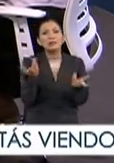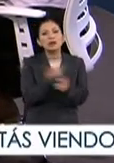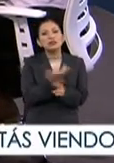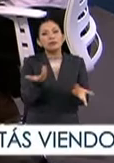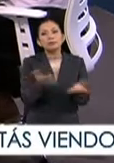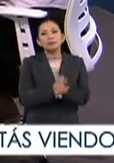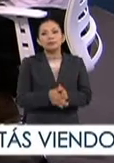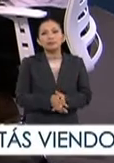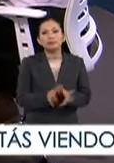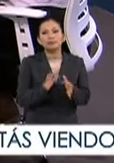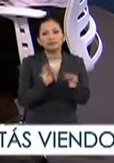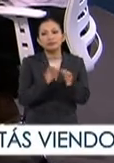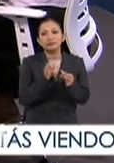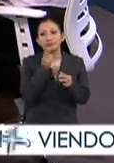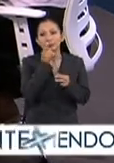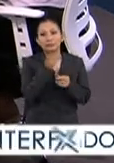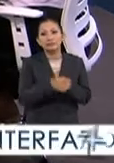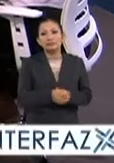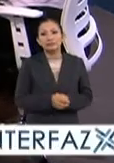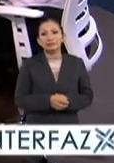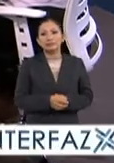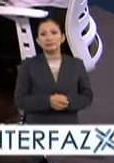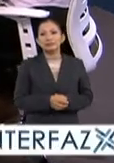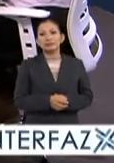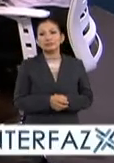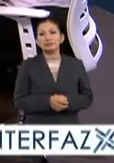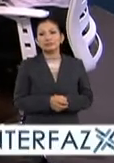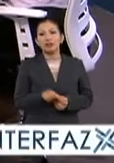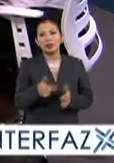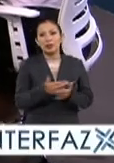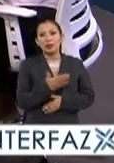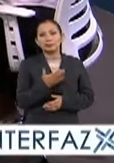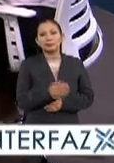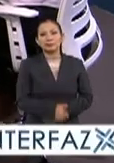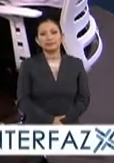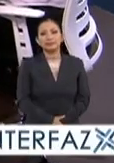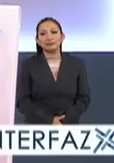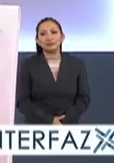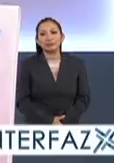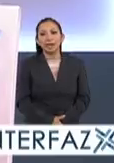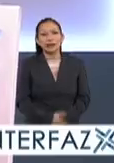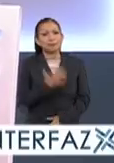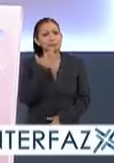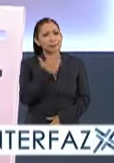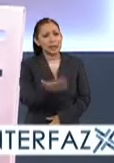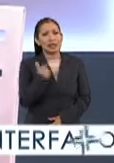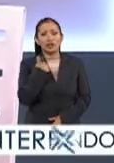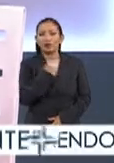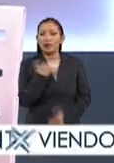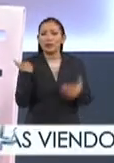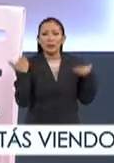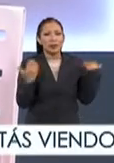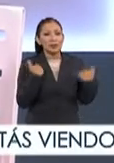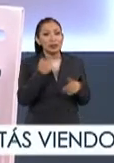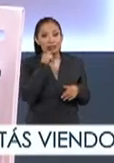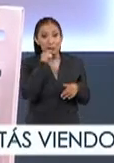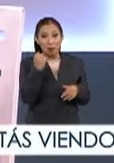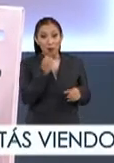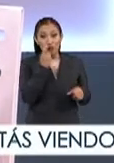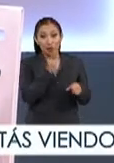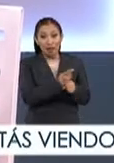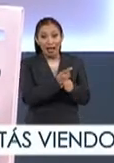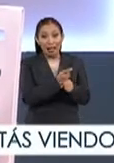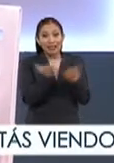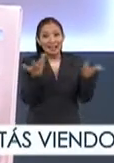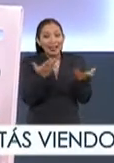Liz? ¿qué nos puedes comentar en esta mañana sobre esto? me fue muy bien y me divertí porque además tuve la oportunidad